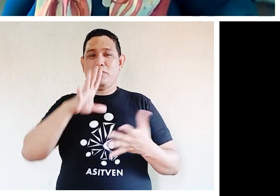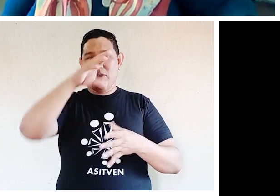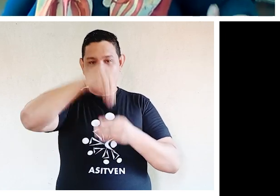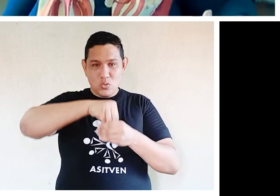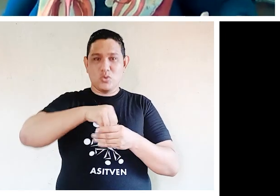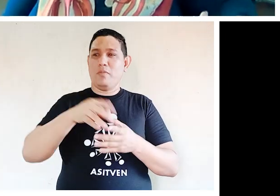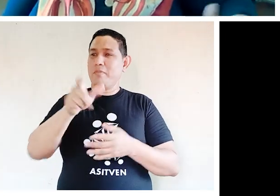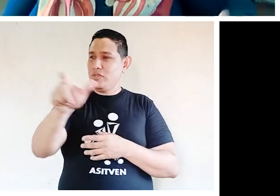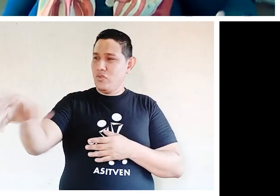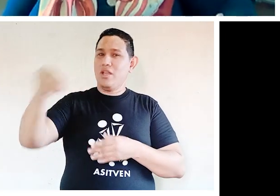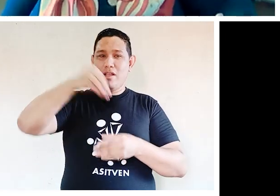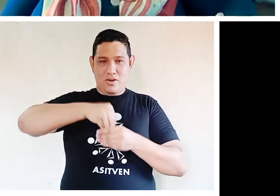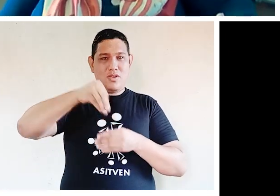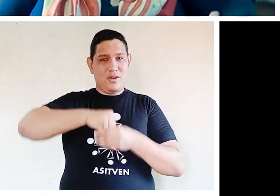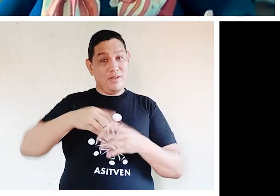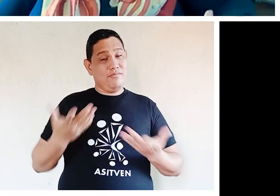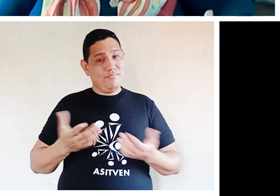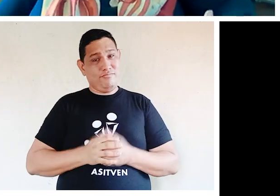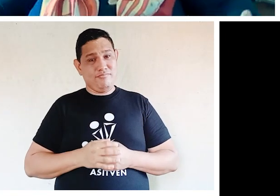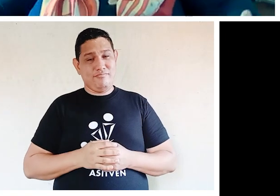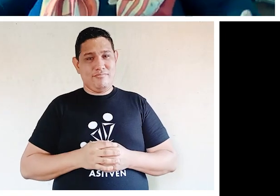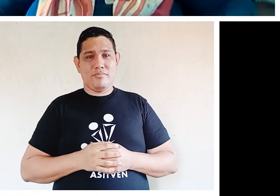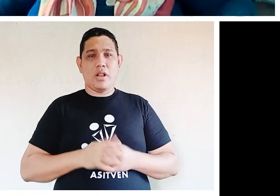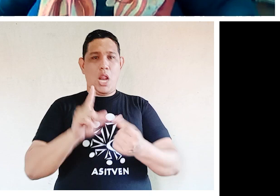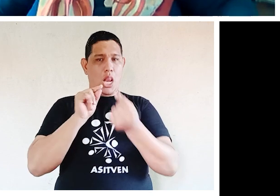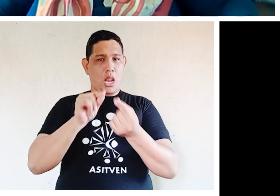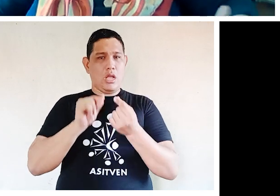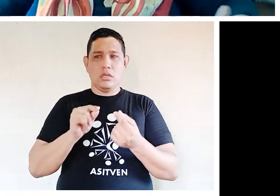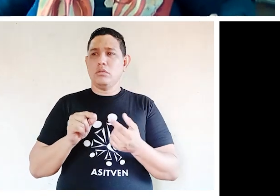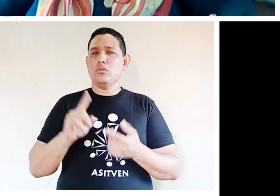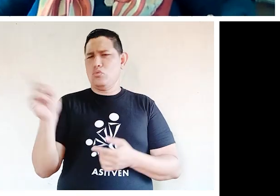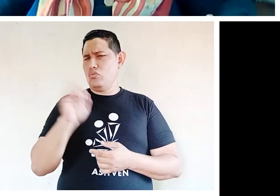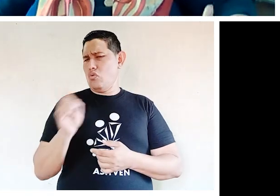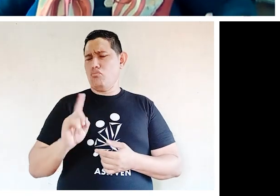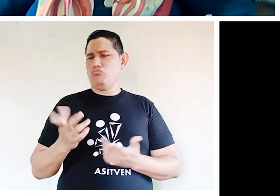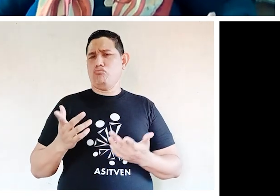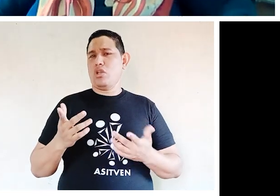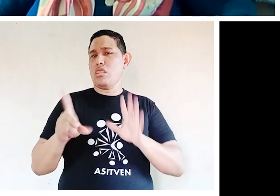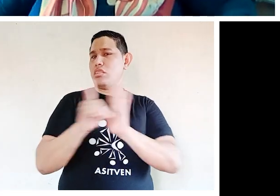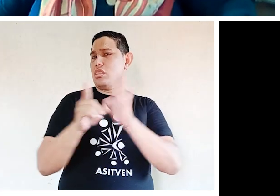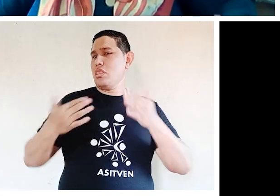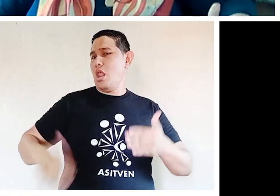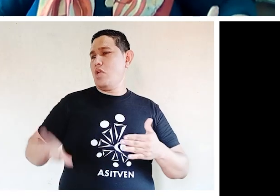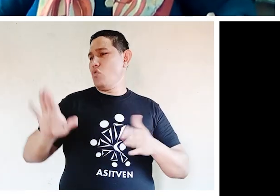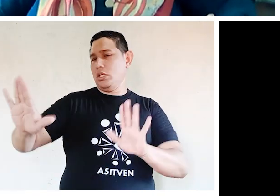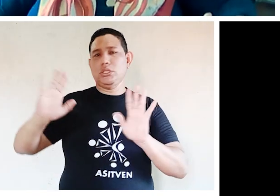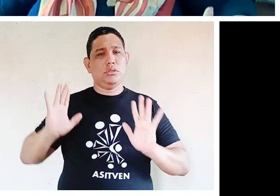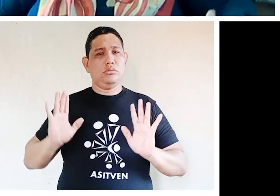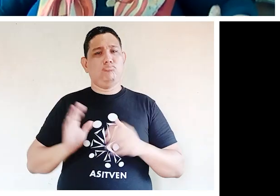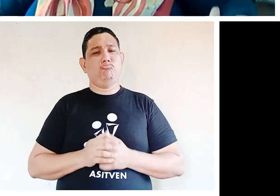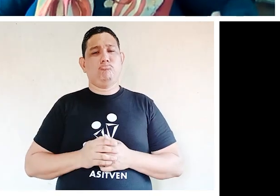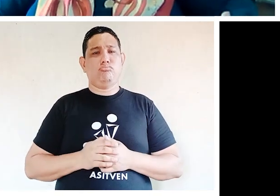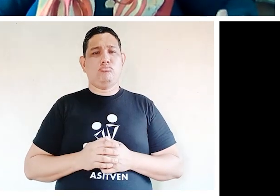Y además de que no está en discusión porque es un derecho. Entonces, el saber algunas